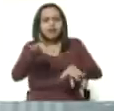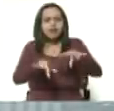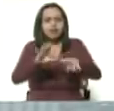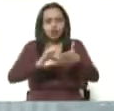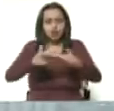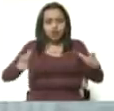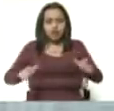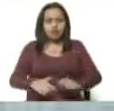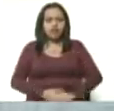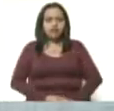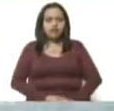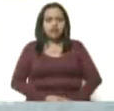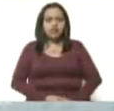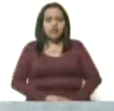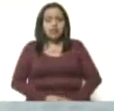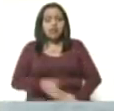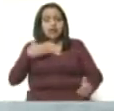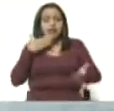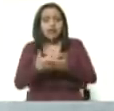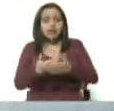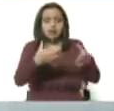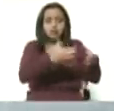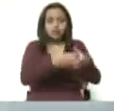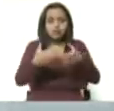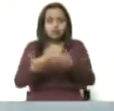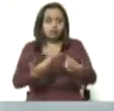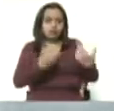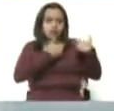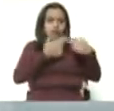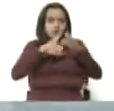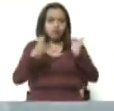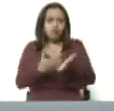General. Gracias, delegaciones del mundo. Buenas tardes desde Venezuela.